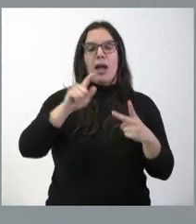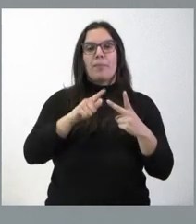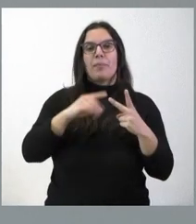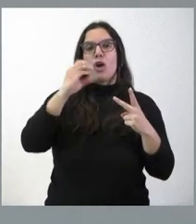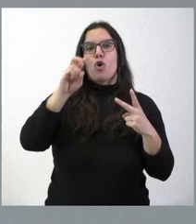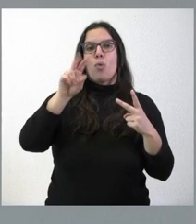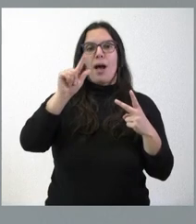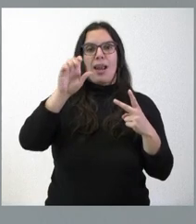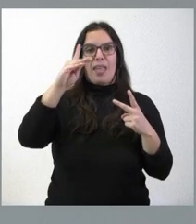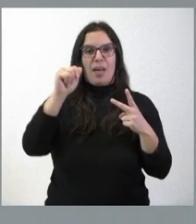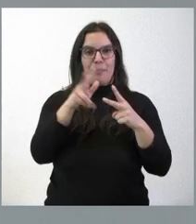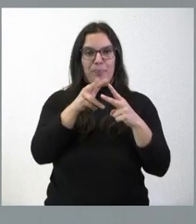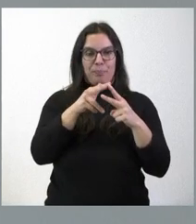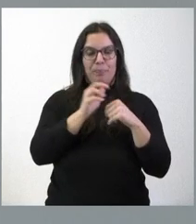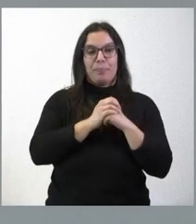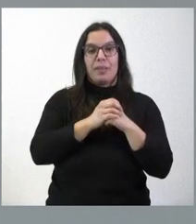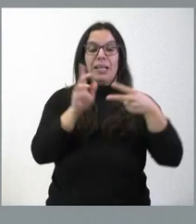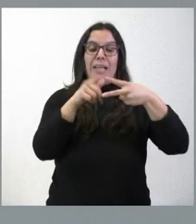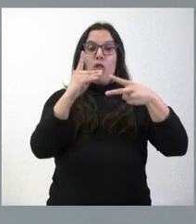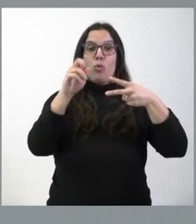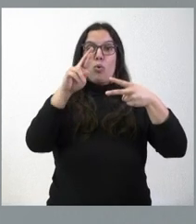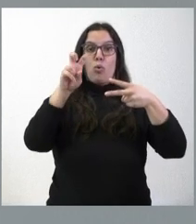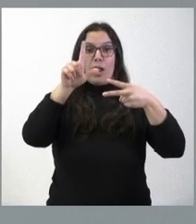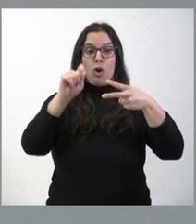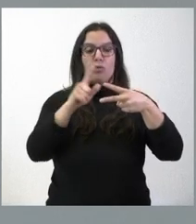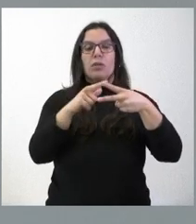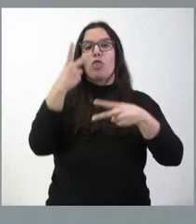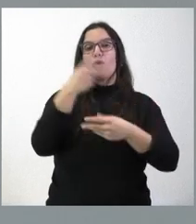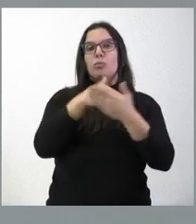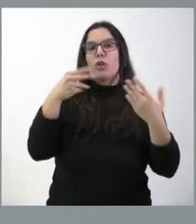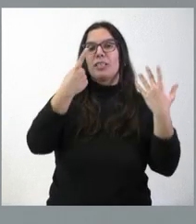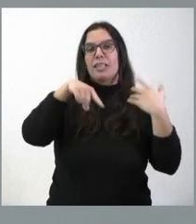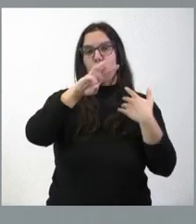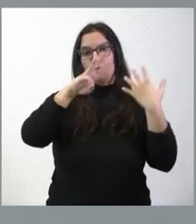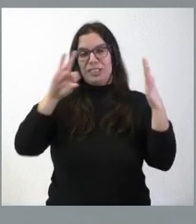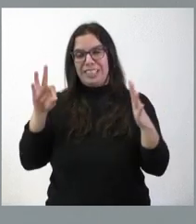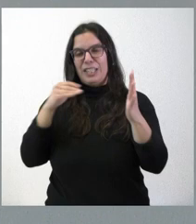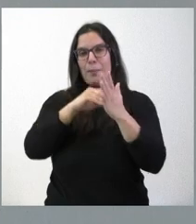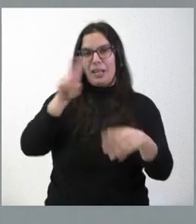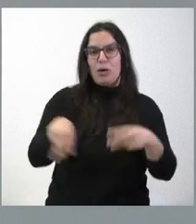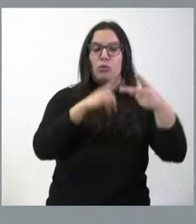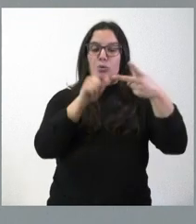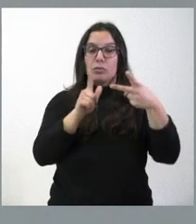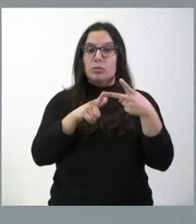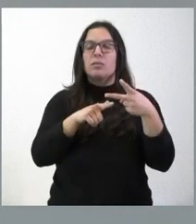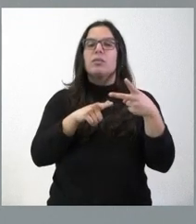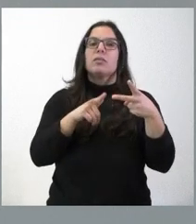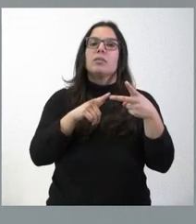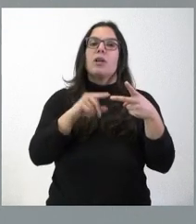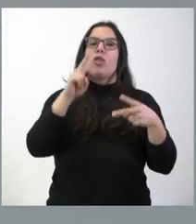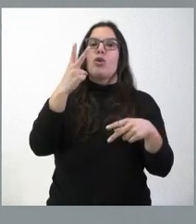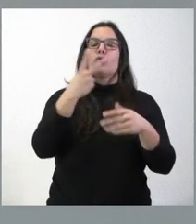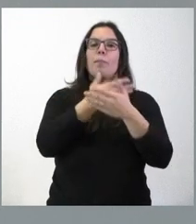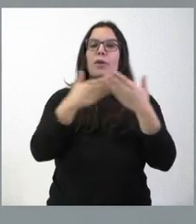Cobaleda. En el caso de Duruelo de la Sierra, dos millones 180.000 euros. Y en el caso de Cobaleda, dos